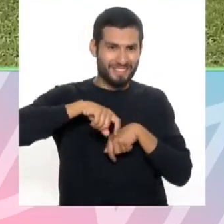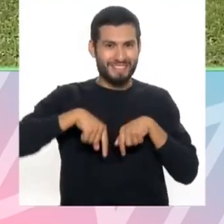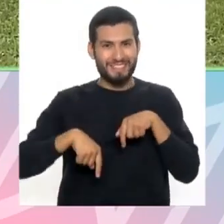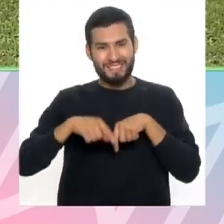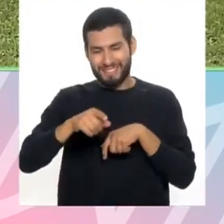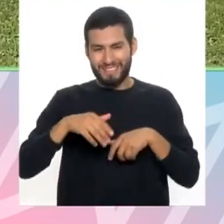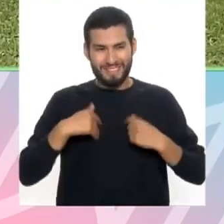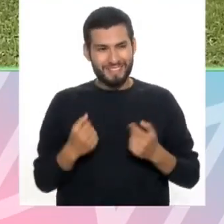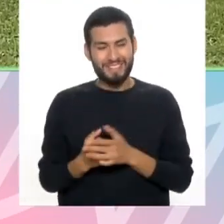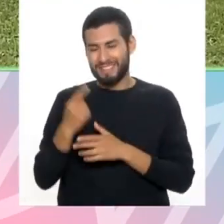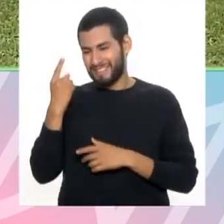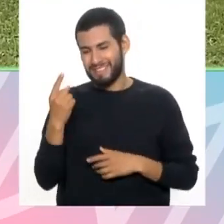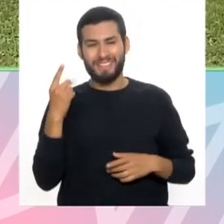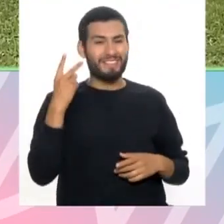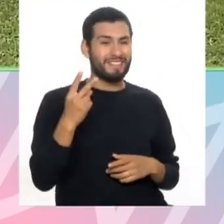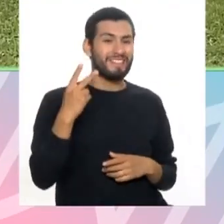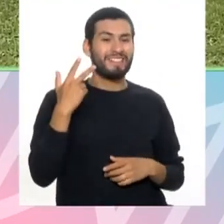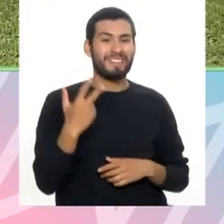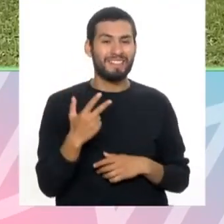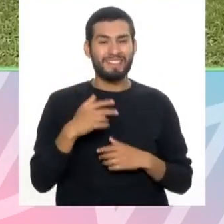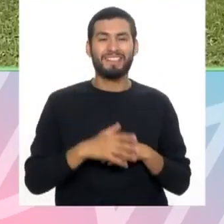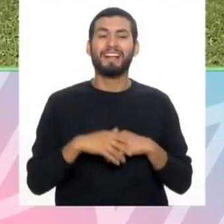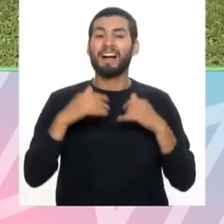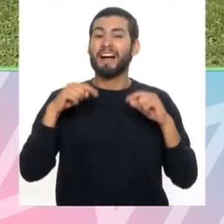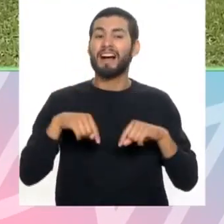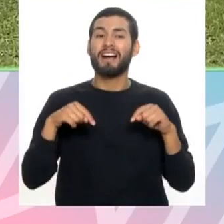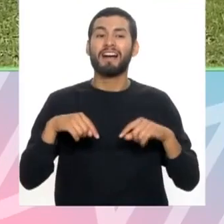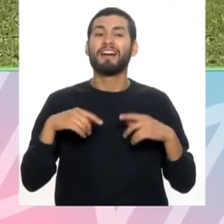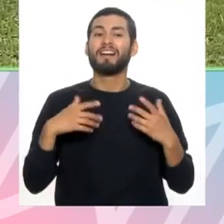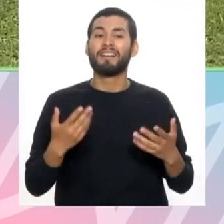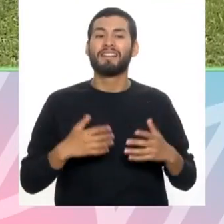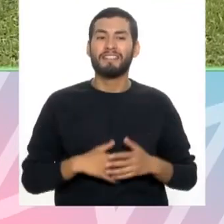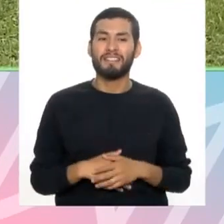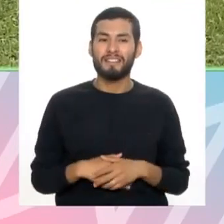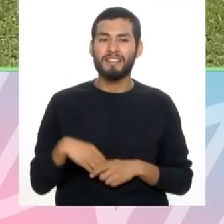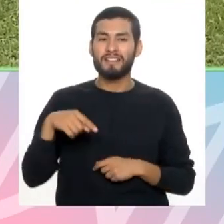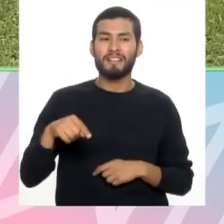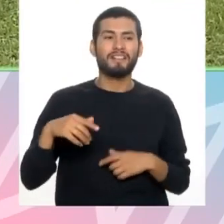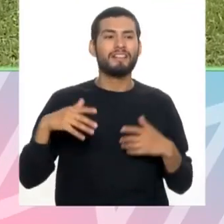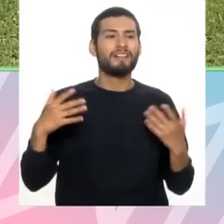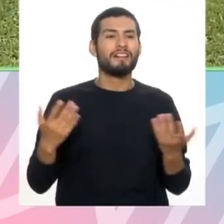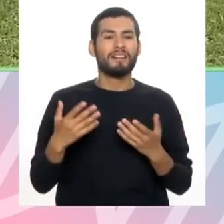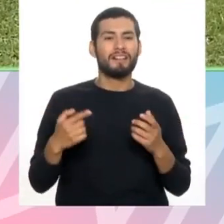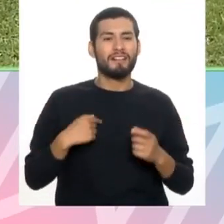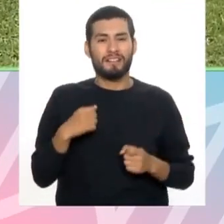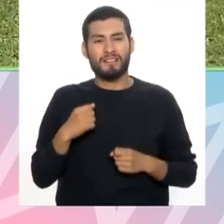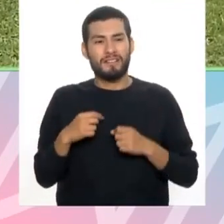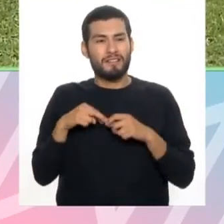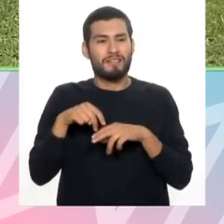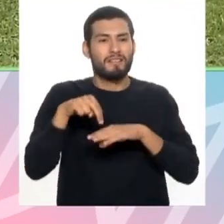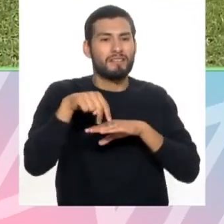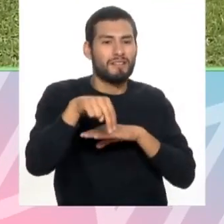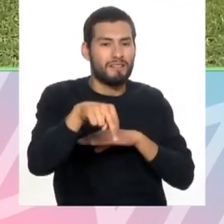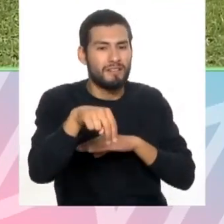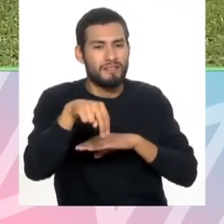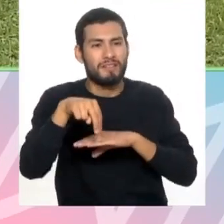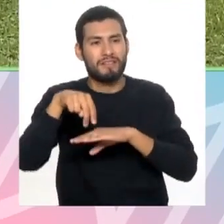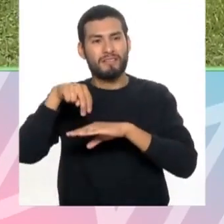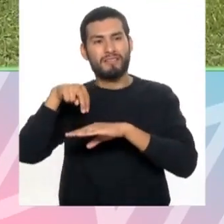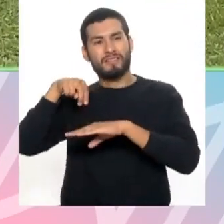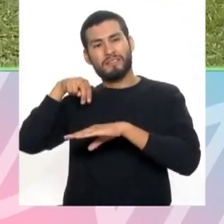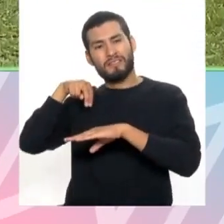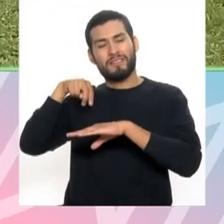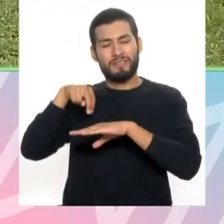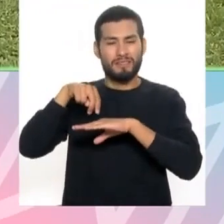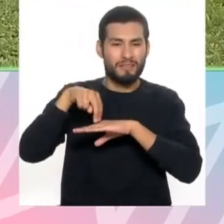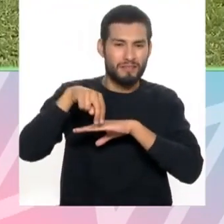Vamos, uno, dos. Bien, ahora lo que vamos a agregar ahora es un desplazamiento adelante. Uno, dos, tres, cuatro,